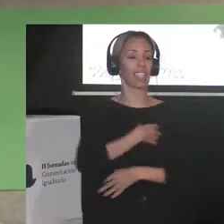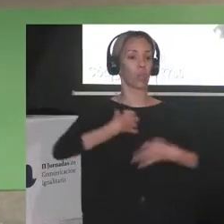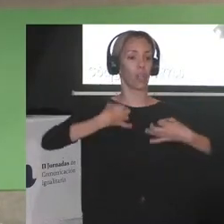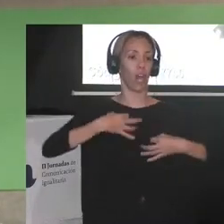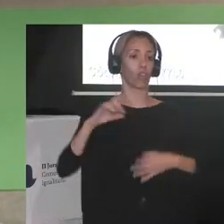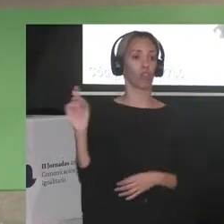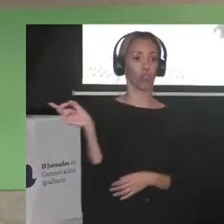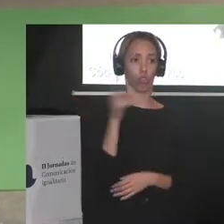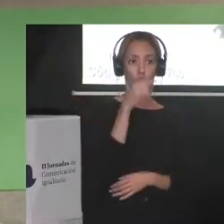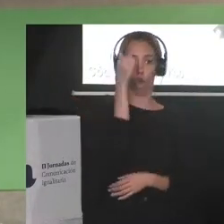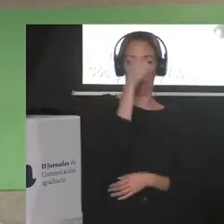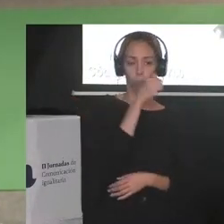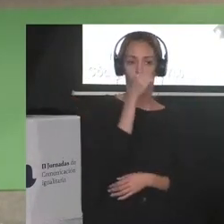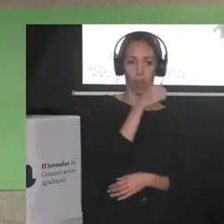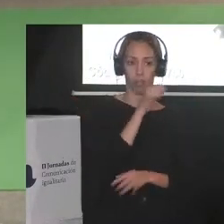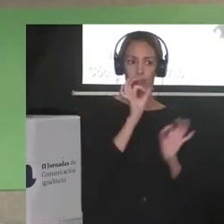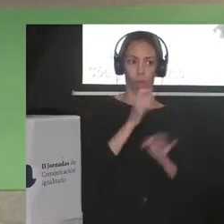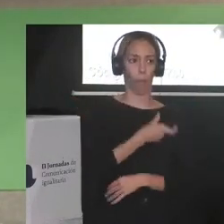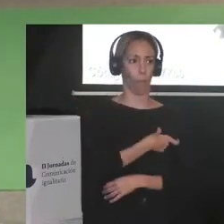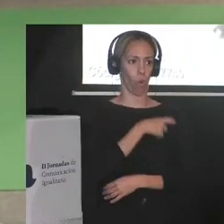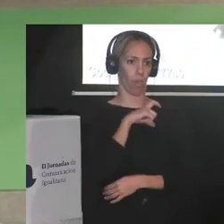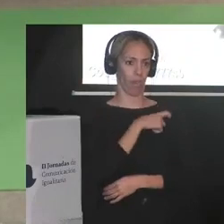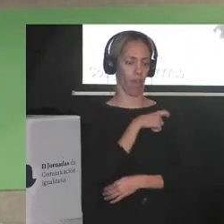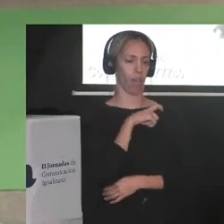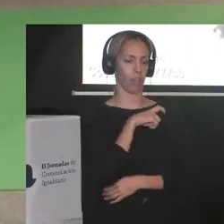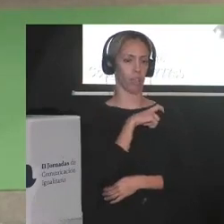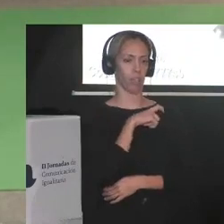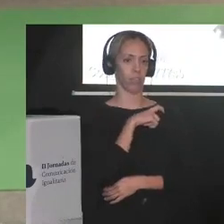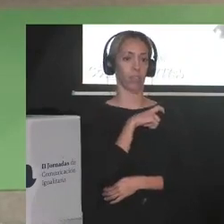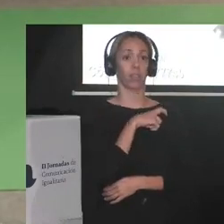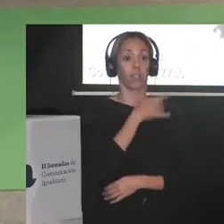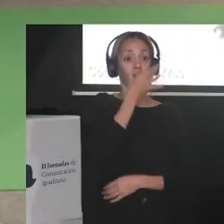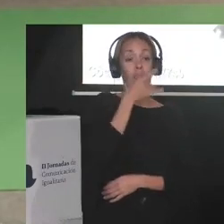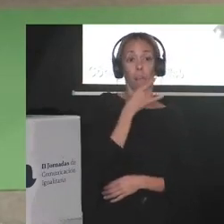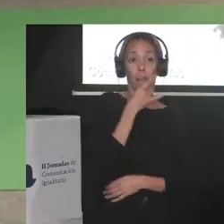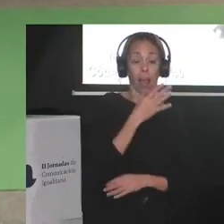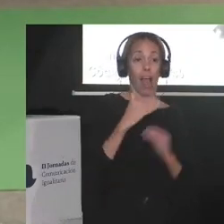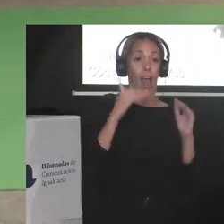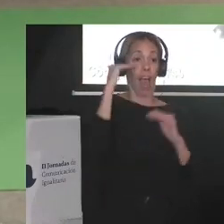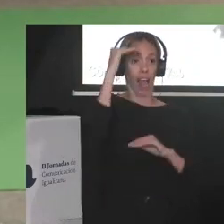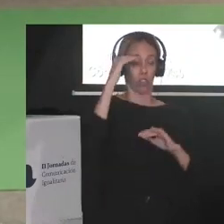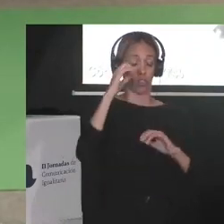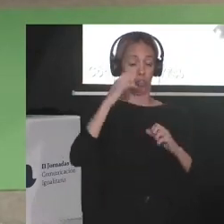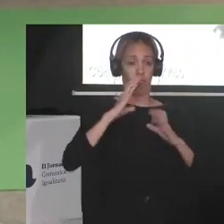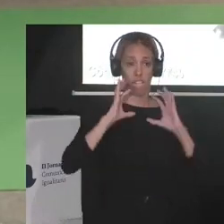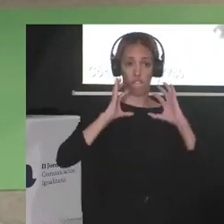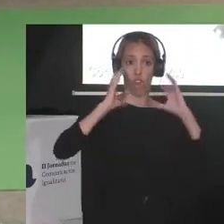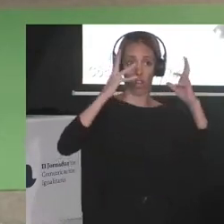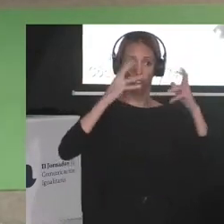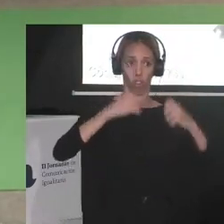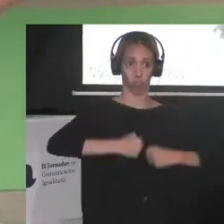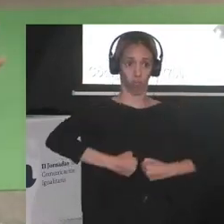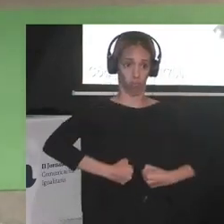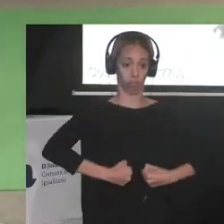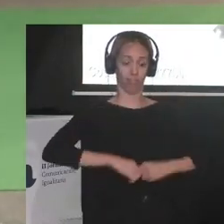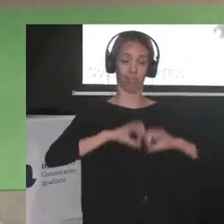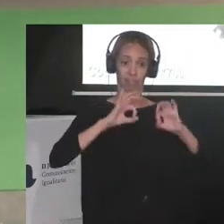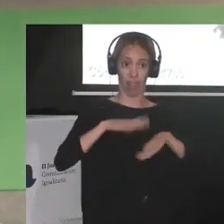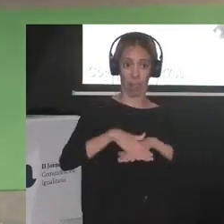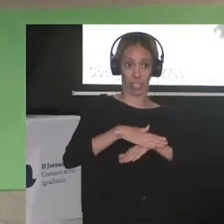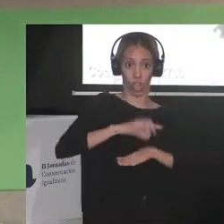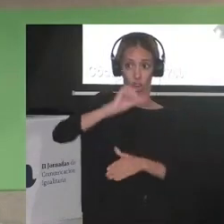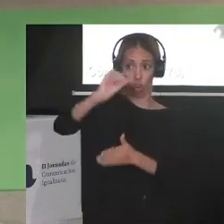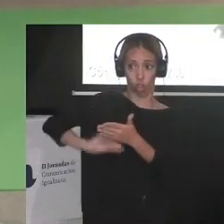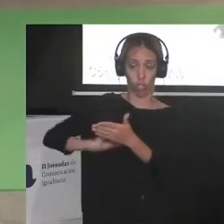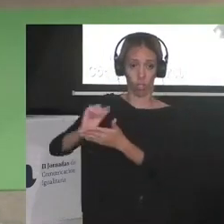todos hombres, policías, blancos, altos, violentos del ministerio.